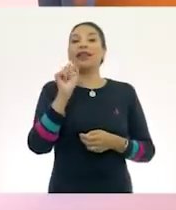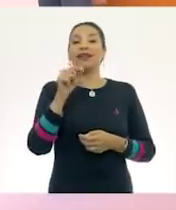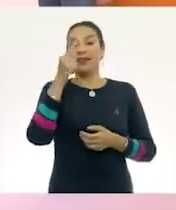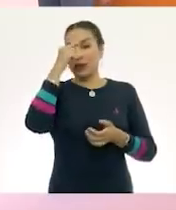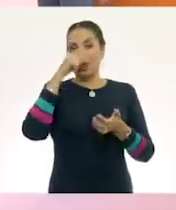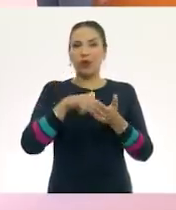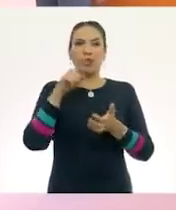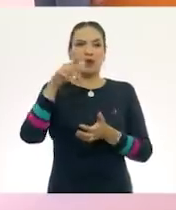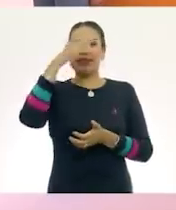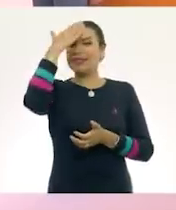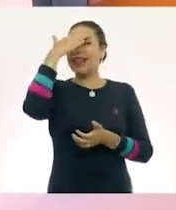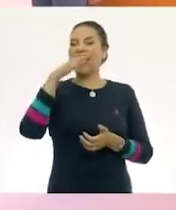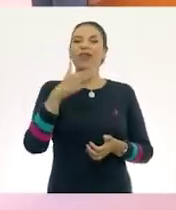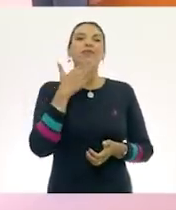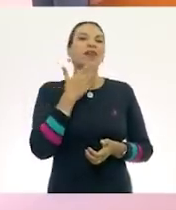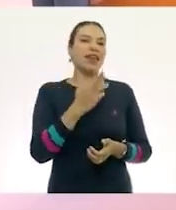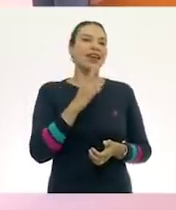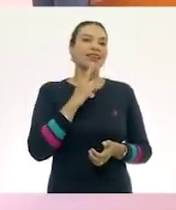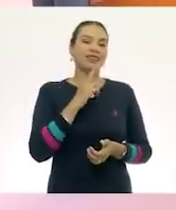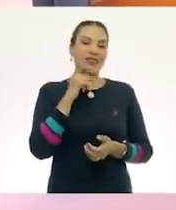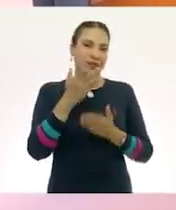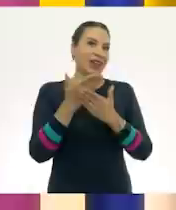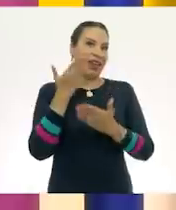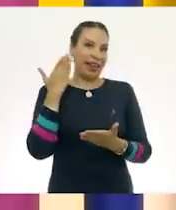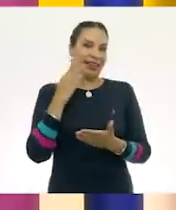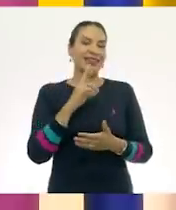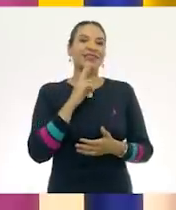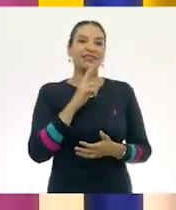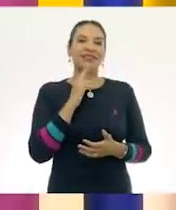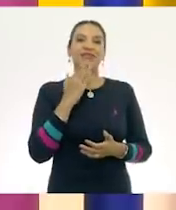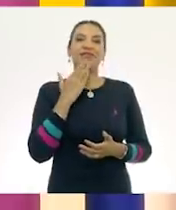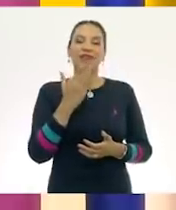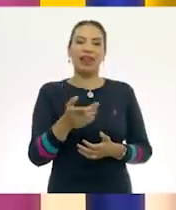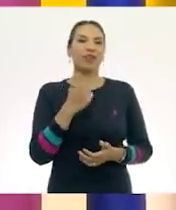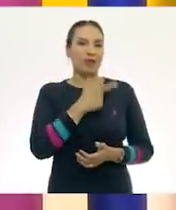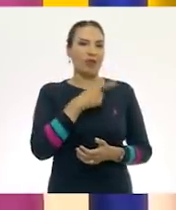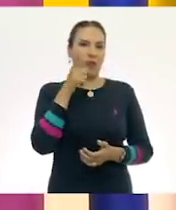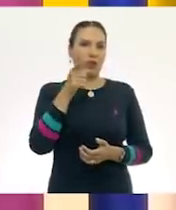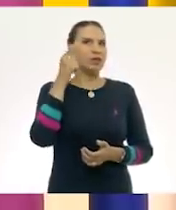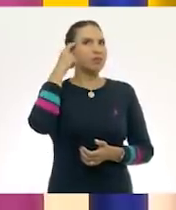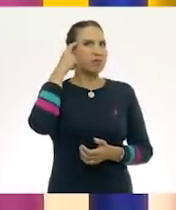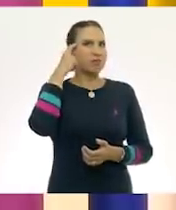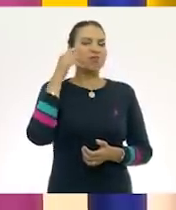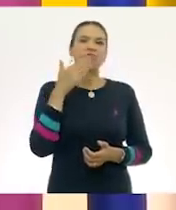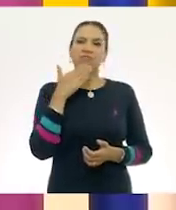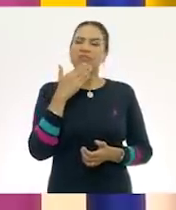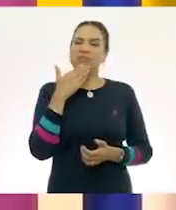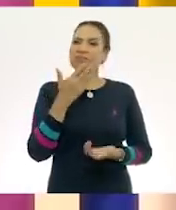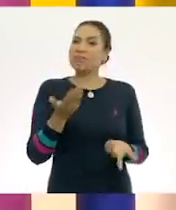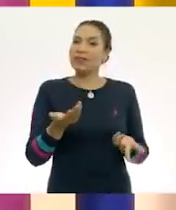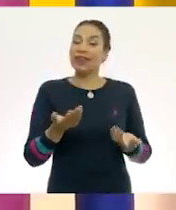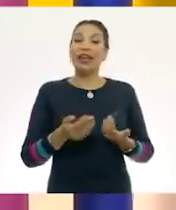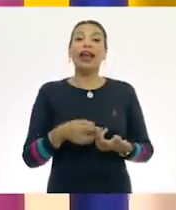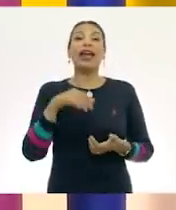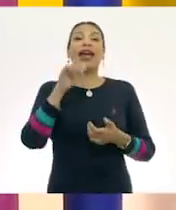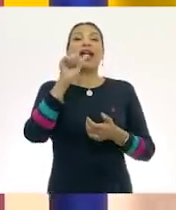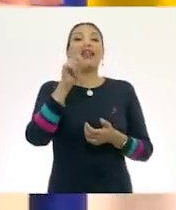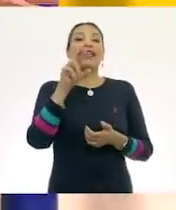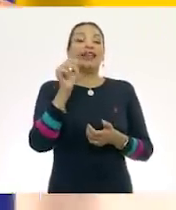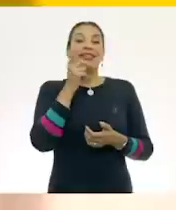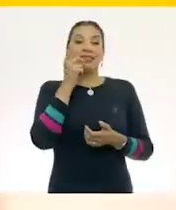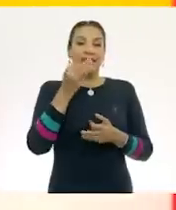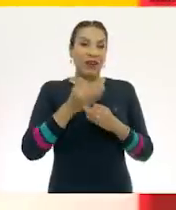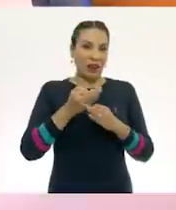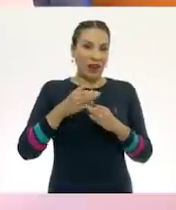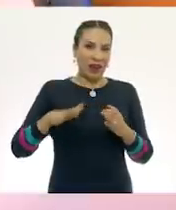que tú ya sabías la respuesta, ¿verdad? Tú te adelantaste un poquito más. Me encanta tu forma de pensar, muy bien. Andrés nos acaba de